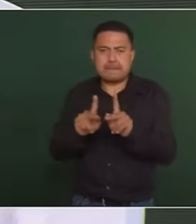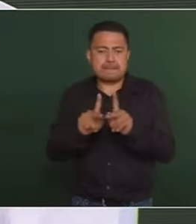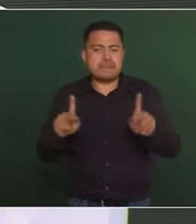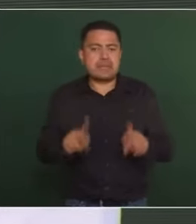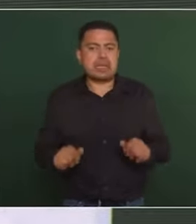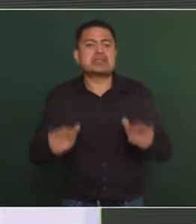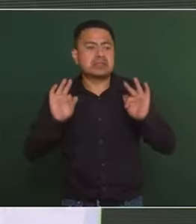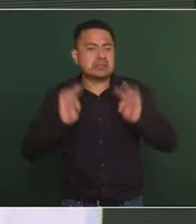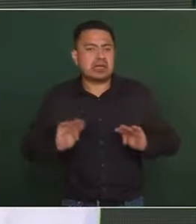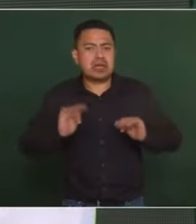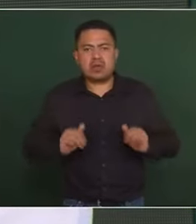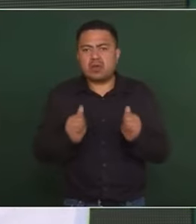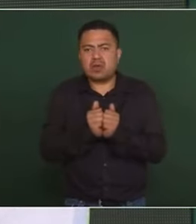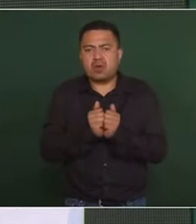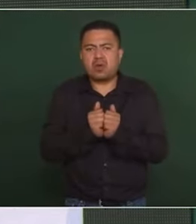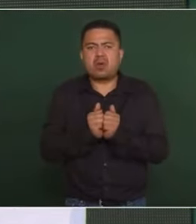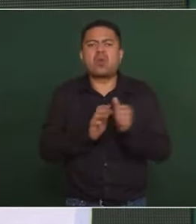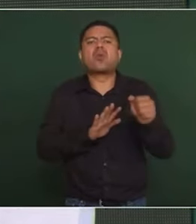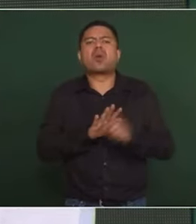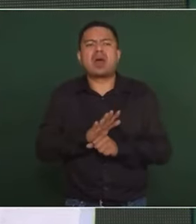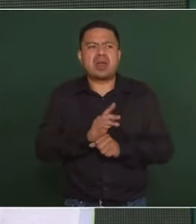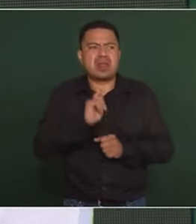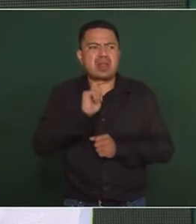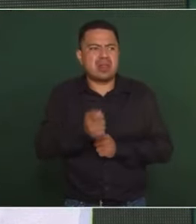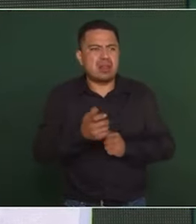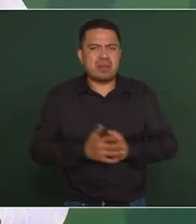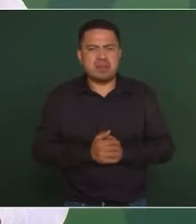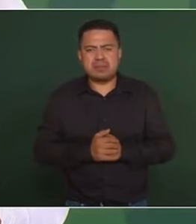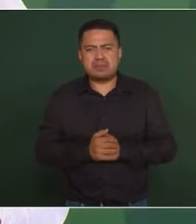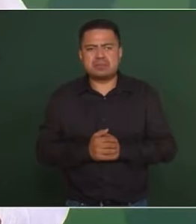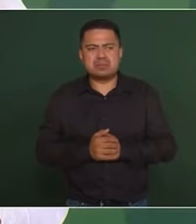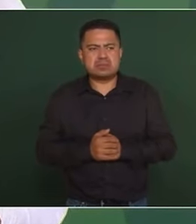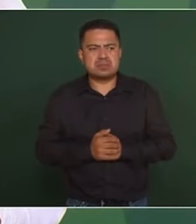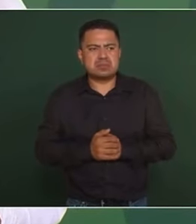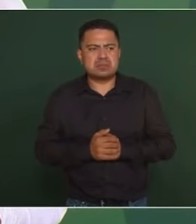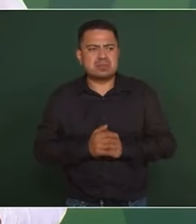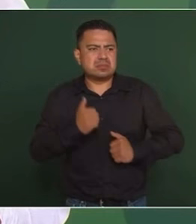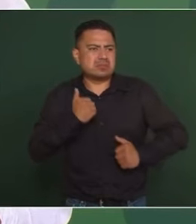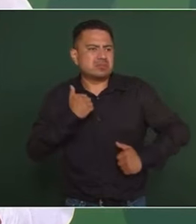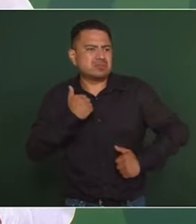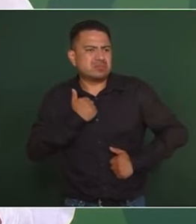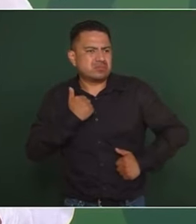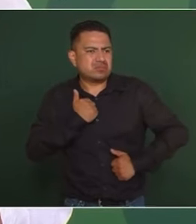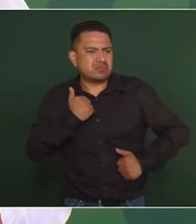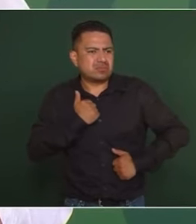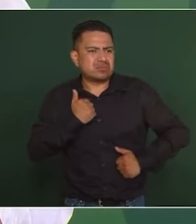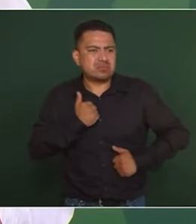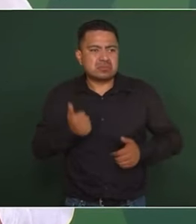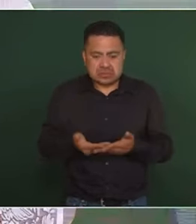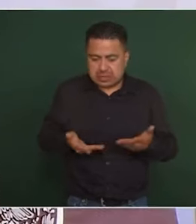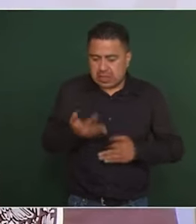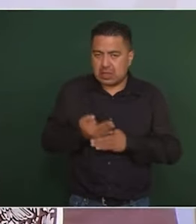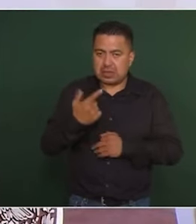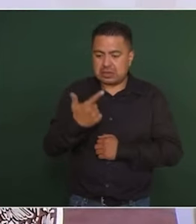con los elementos de las Fuerzas Armadas, ahora que